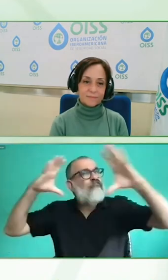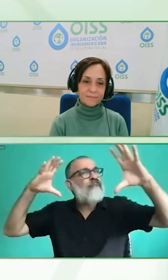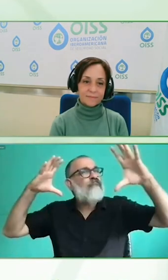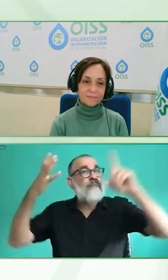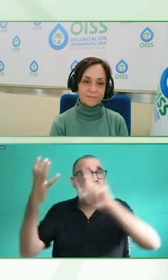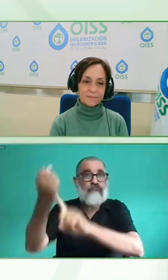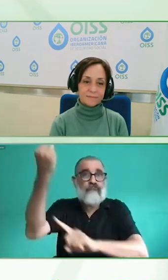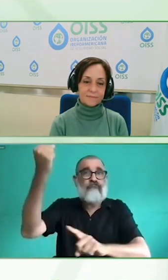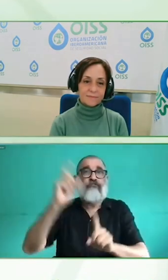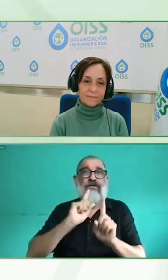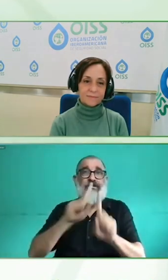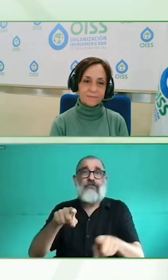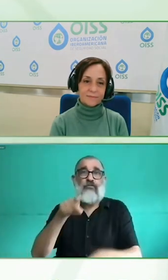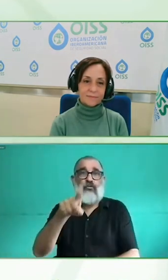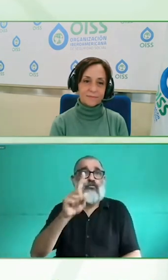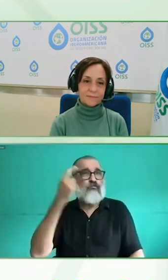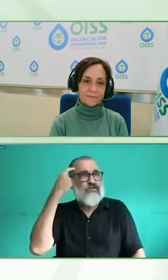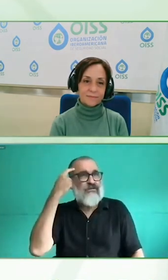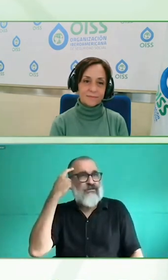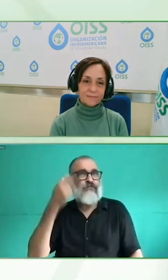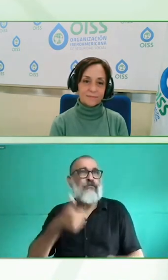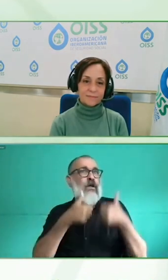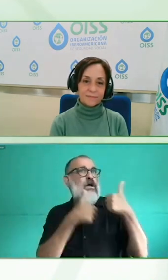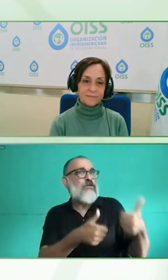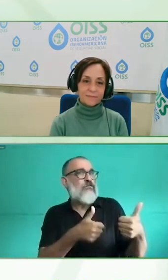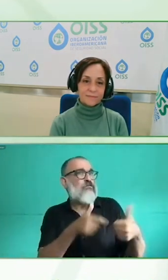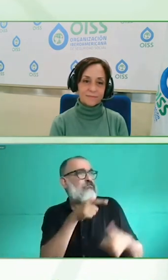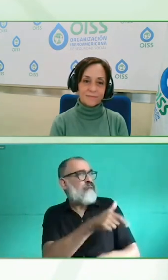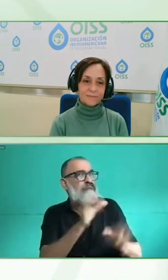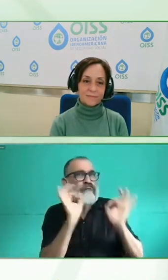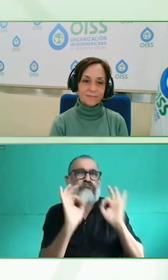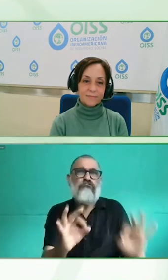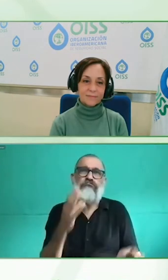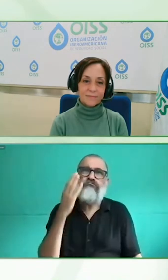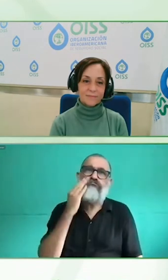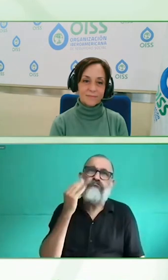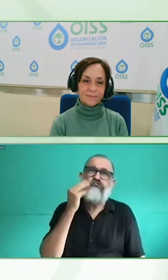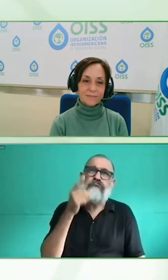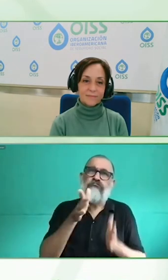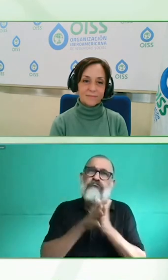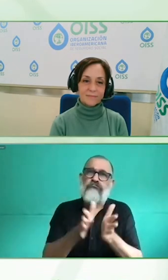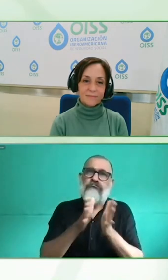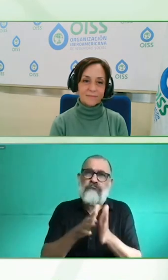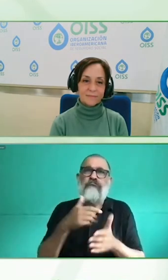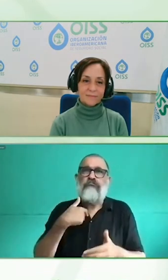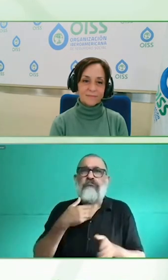Para los que no saben, el Grupo Social... ¿No? ¿Me equivoqué? es yo Natalia. Ah, ups.